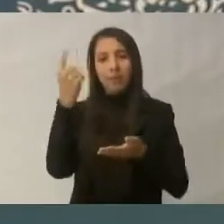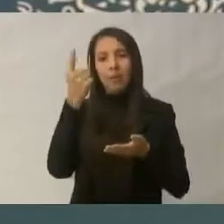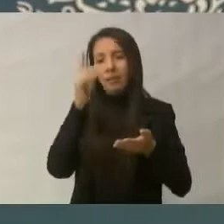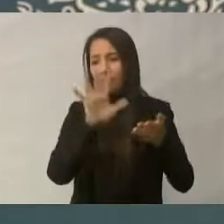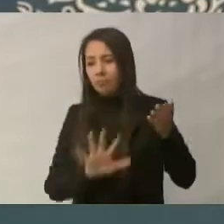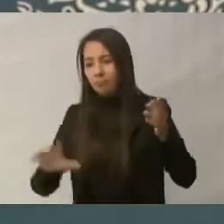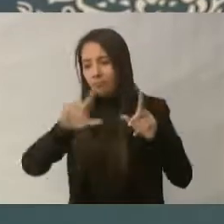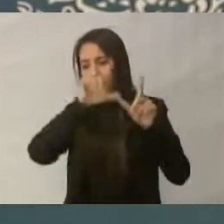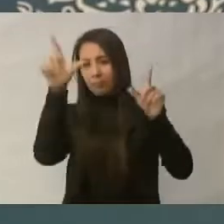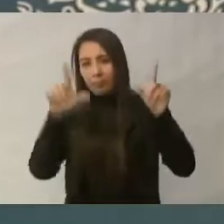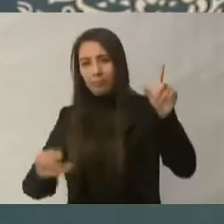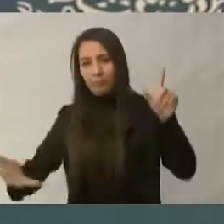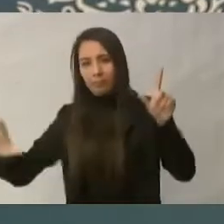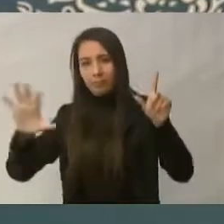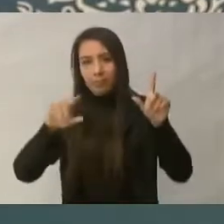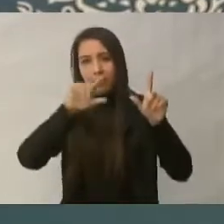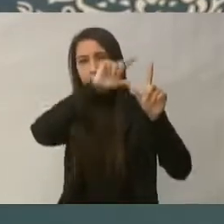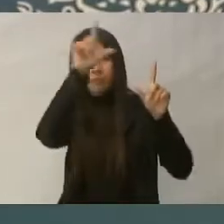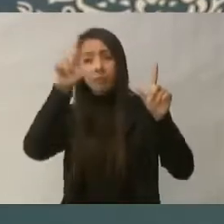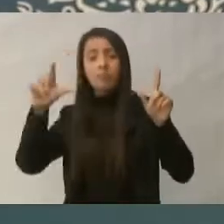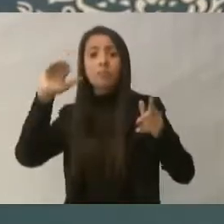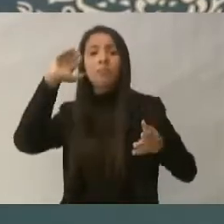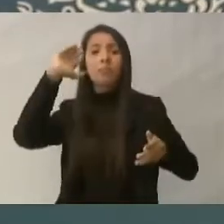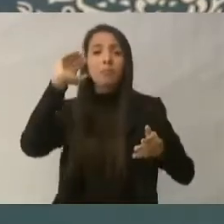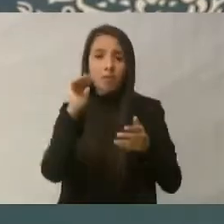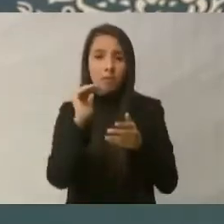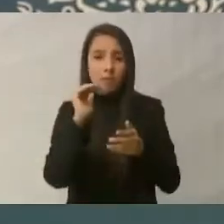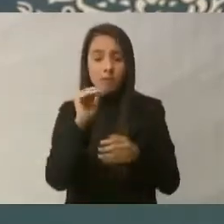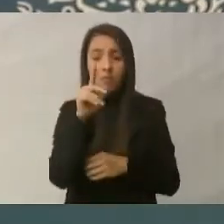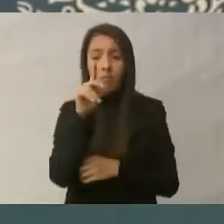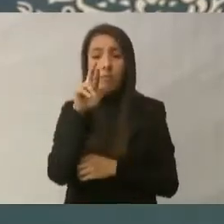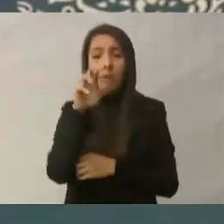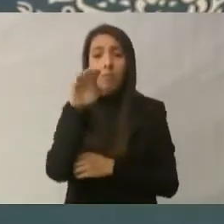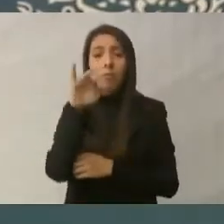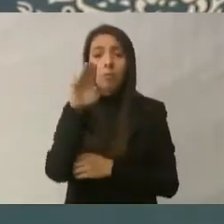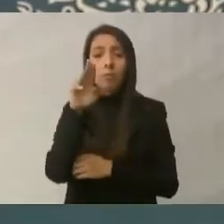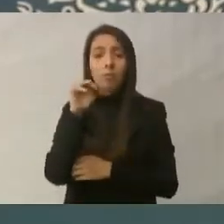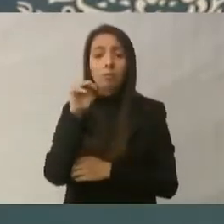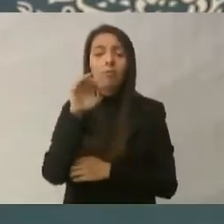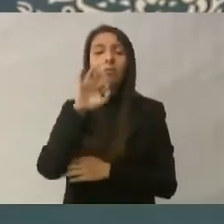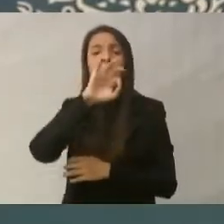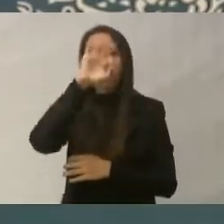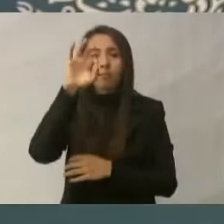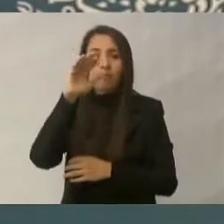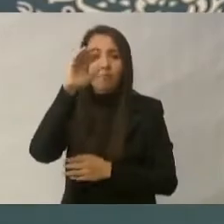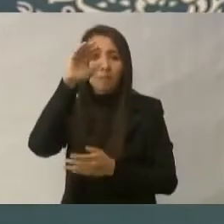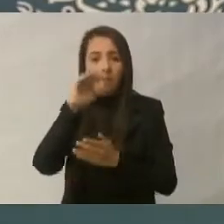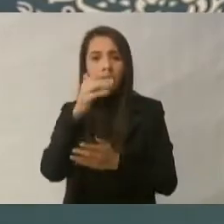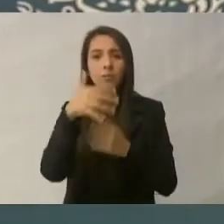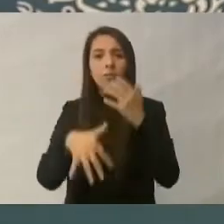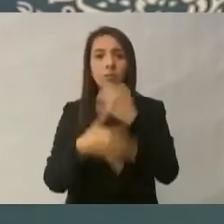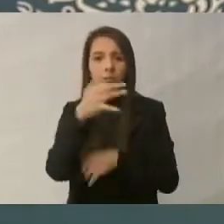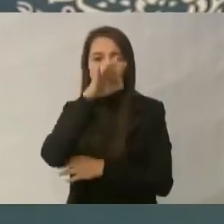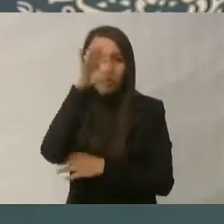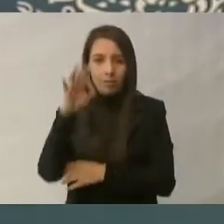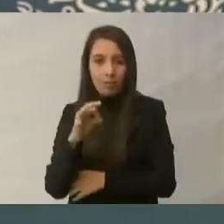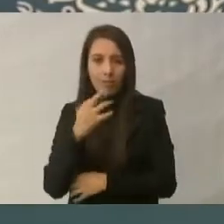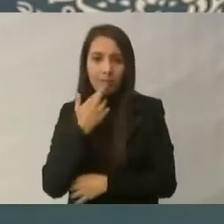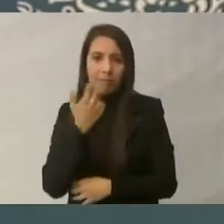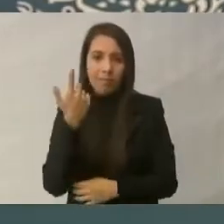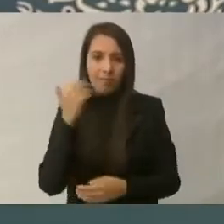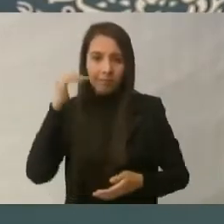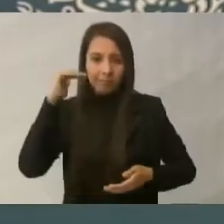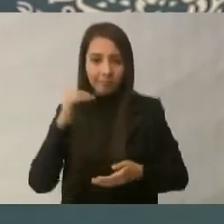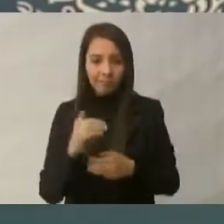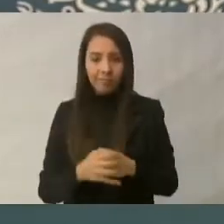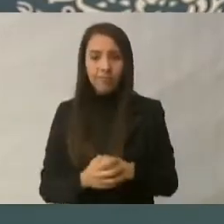premium lo es en 15%. Estos y otros indicadores dan cuenta de los resultados favorables del